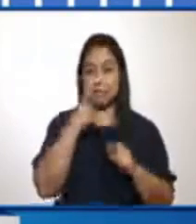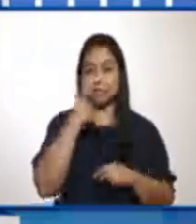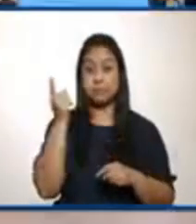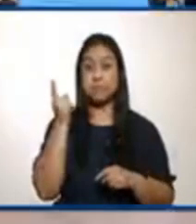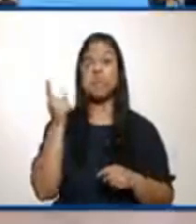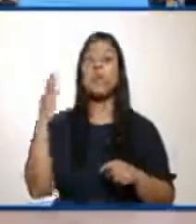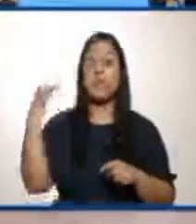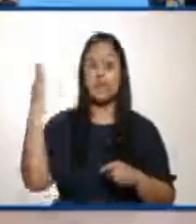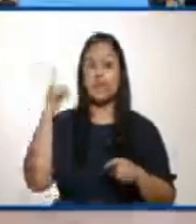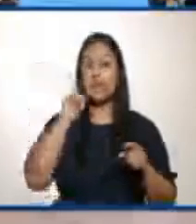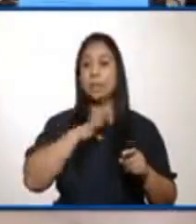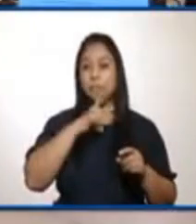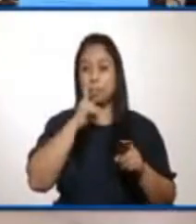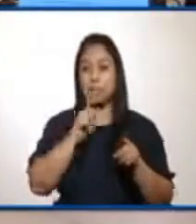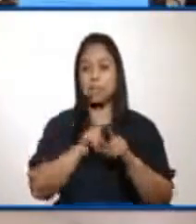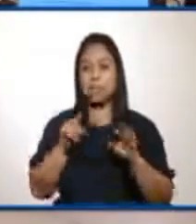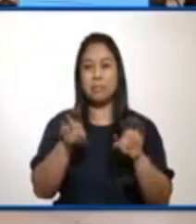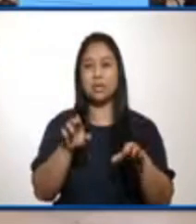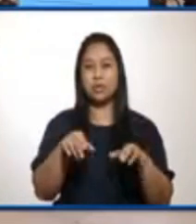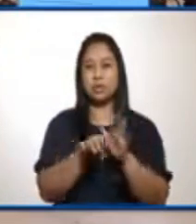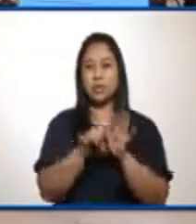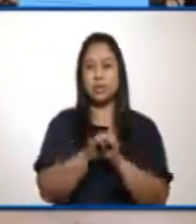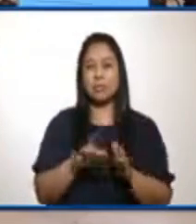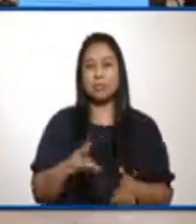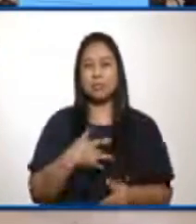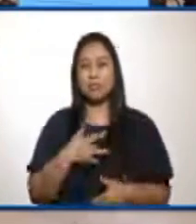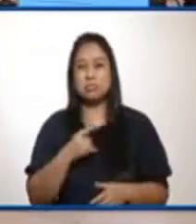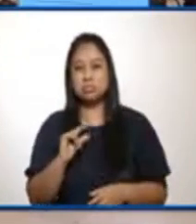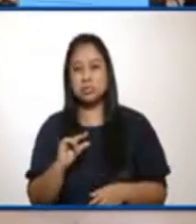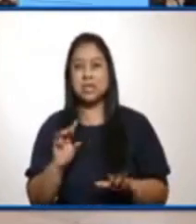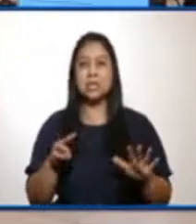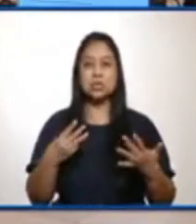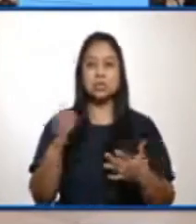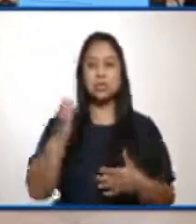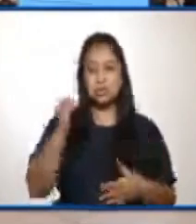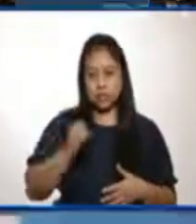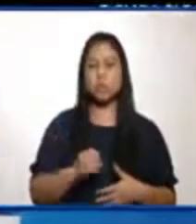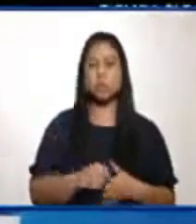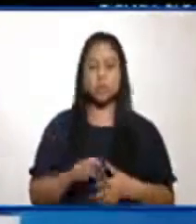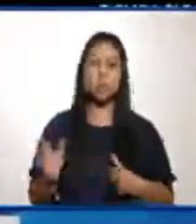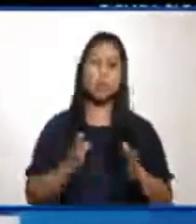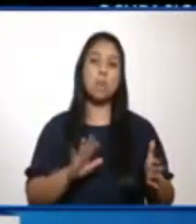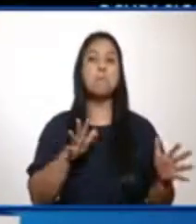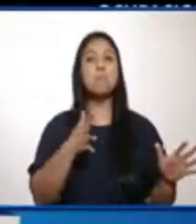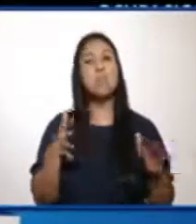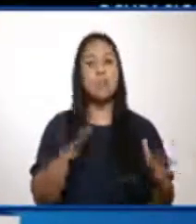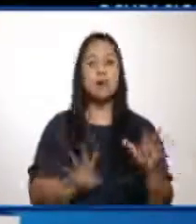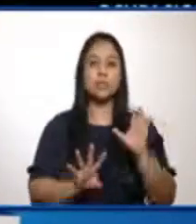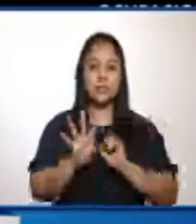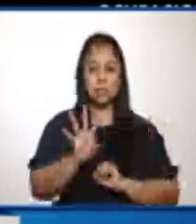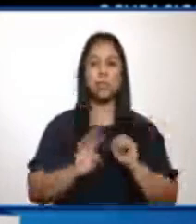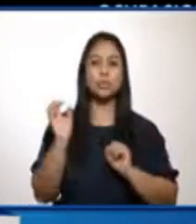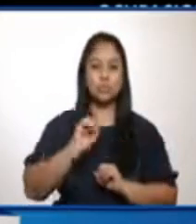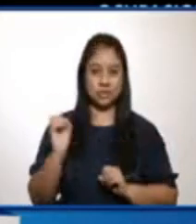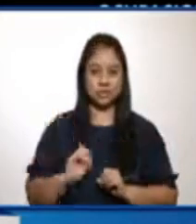tenemos desde pacientes leves que son los menores que se tienen un 18 por ciento, en moderados un 14 por